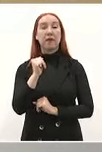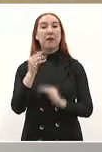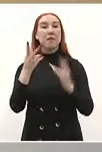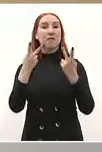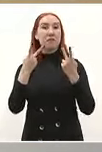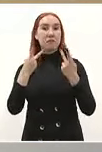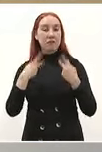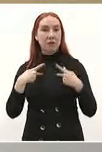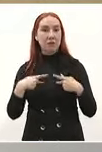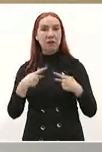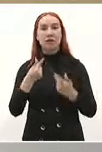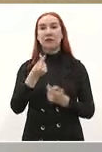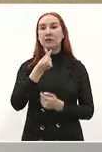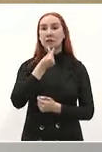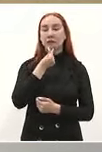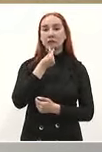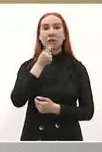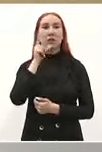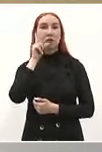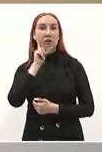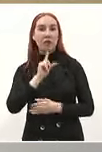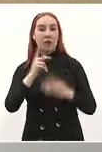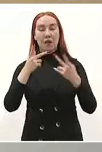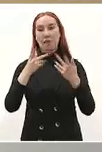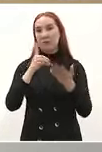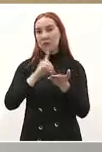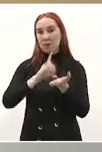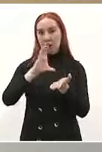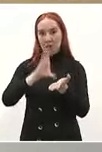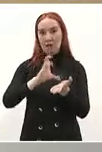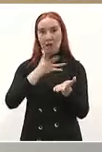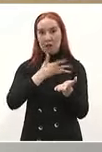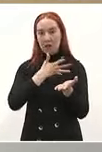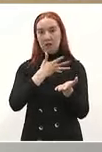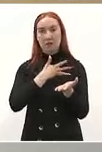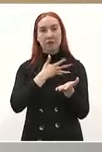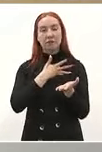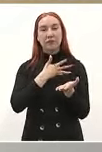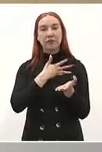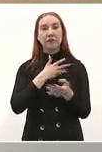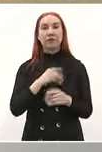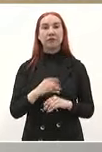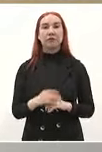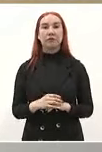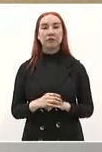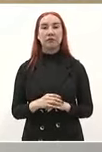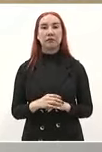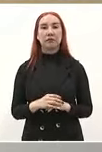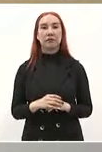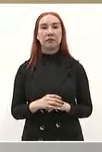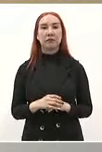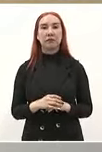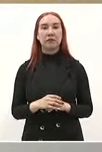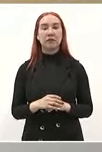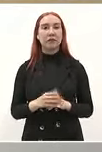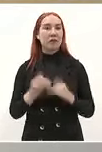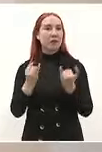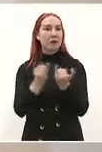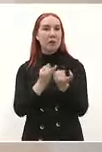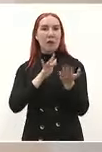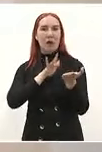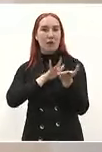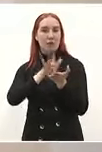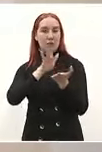niñas niños con discapacidad que están recibiendo una pensión